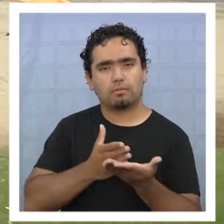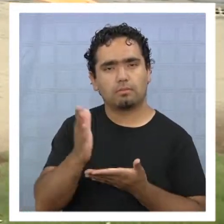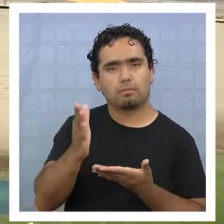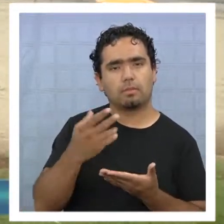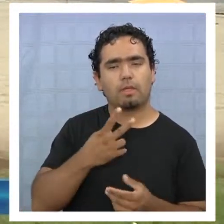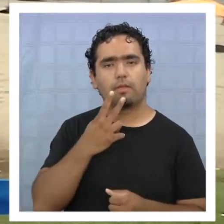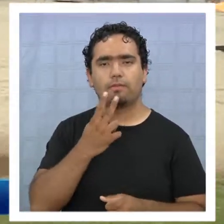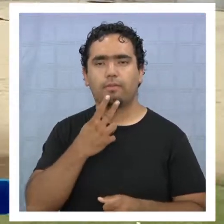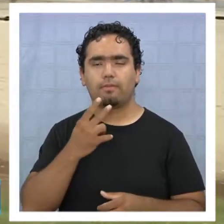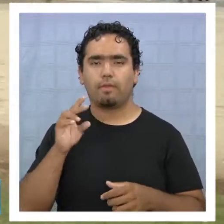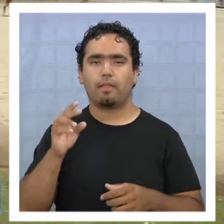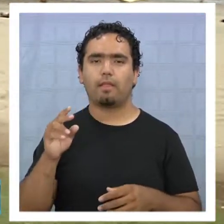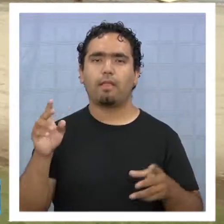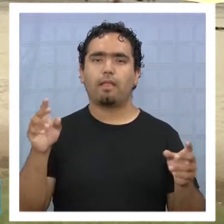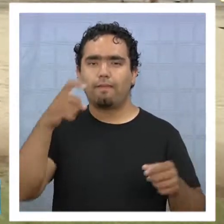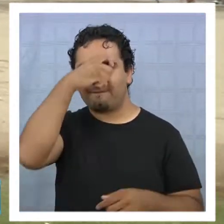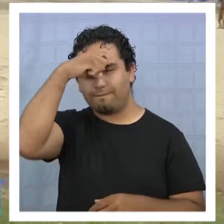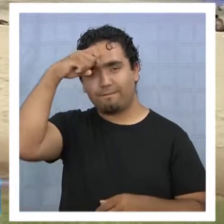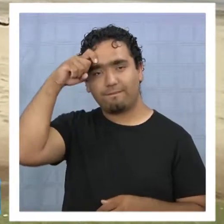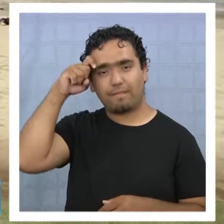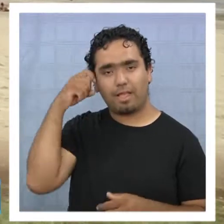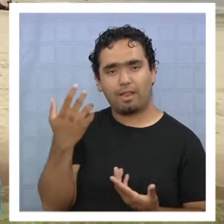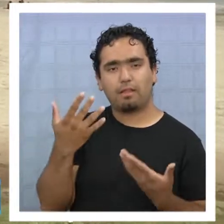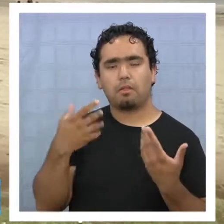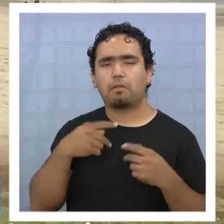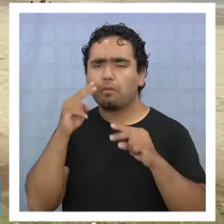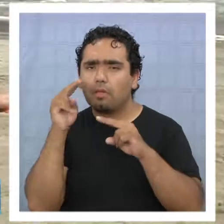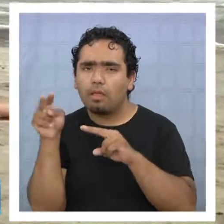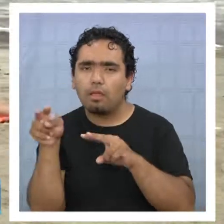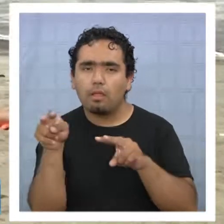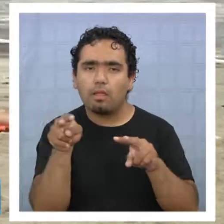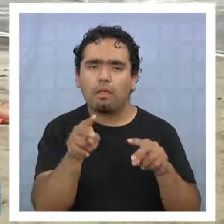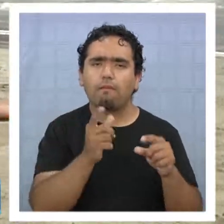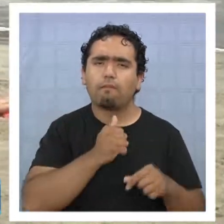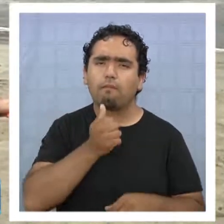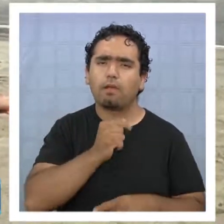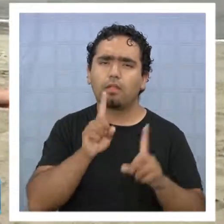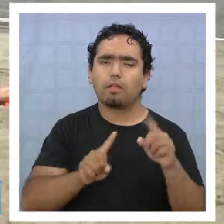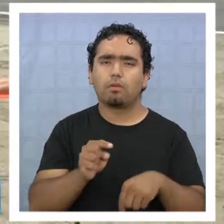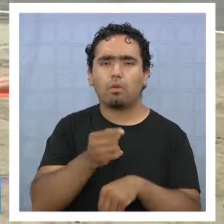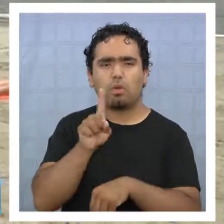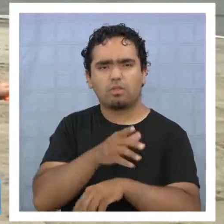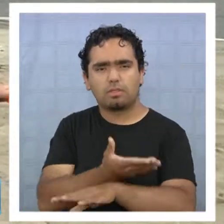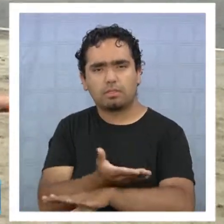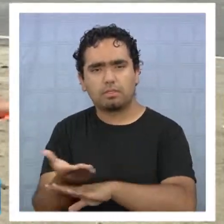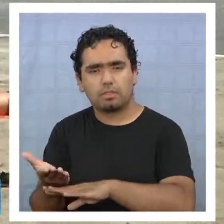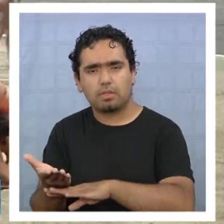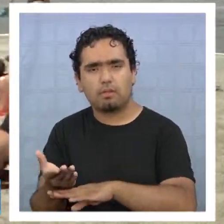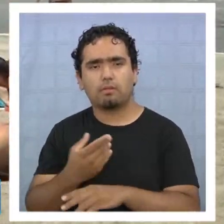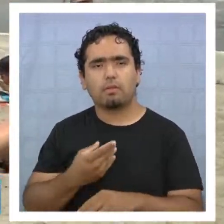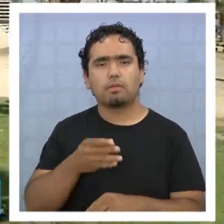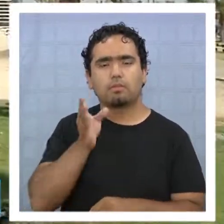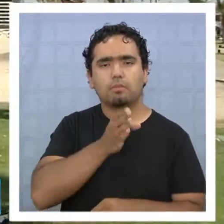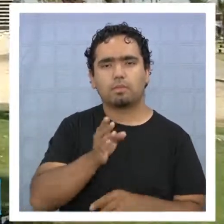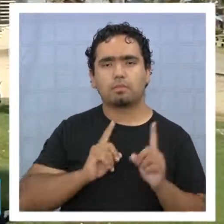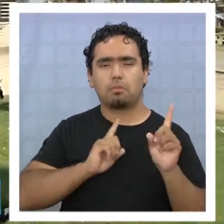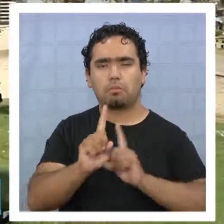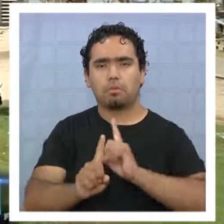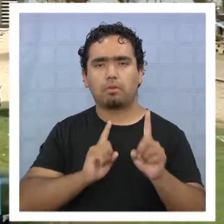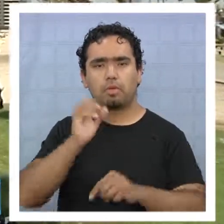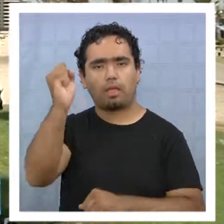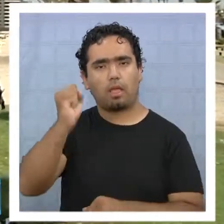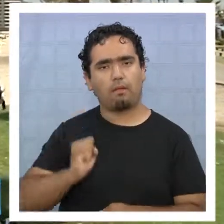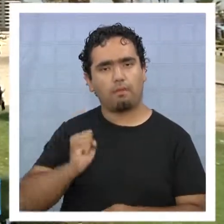Cuando ya comenzamos a vivir de pleno el verano, queda de manifiesto la falta de algunos servicios para la atención del público que